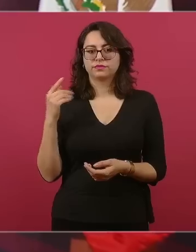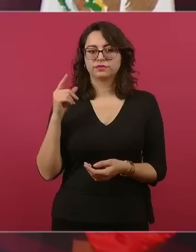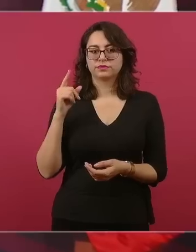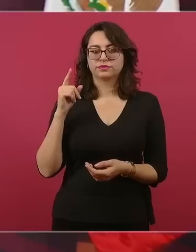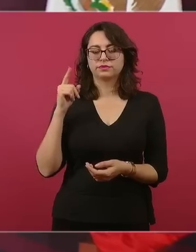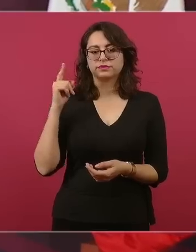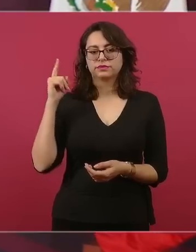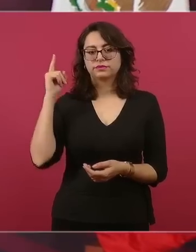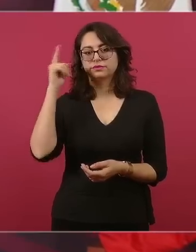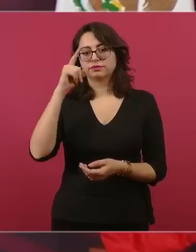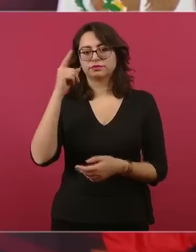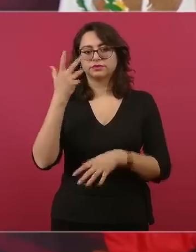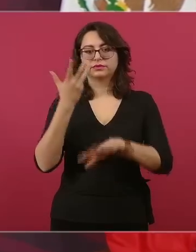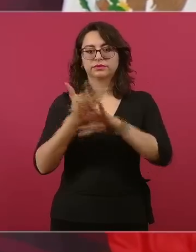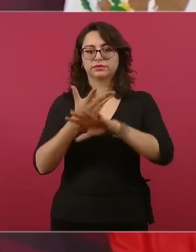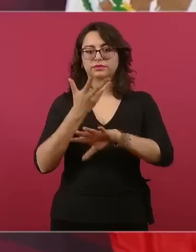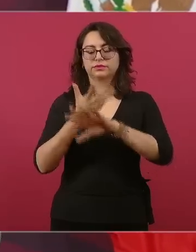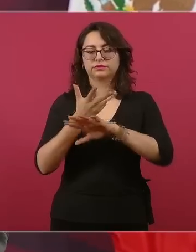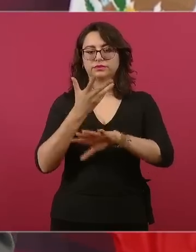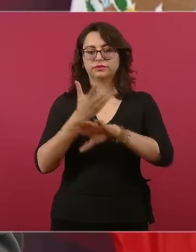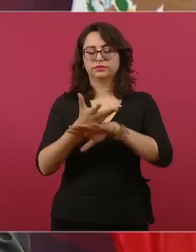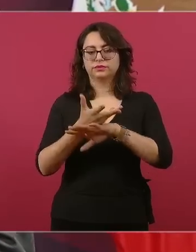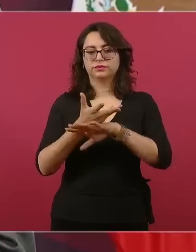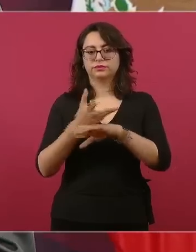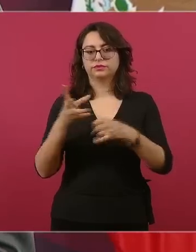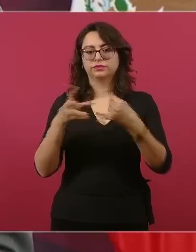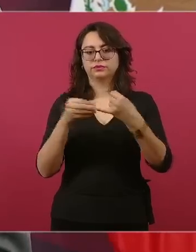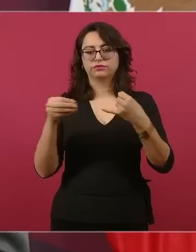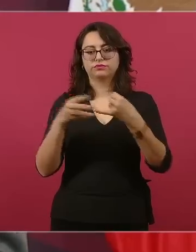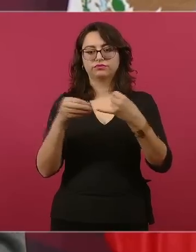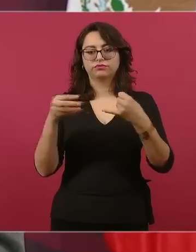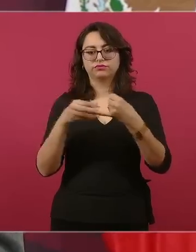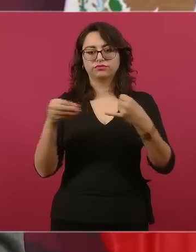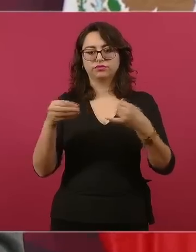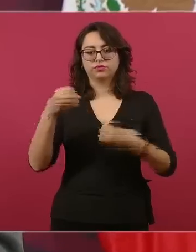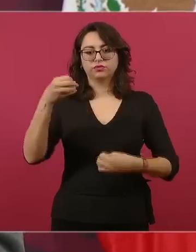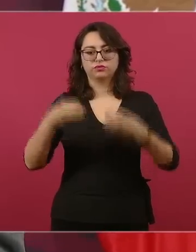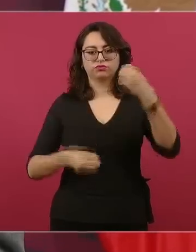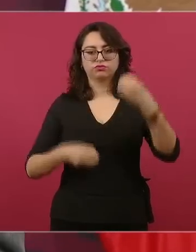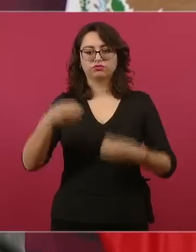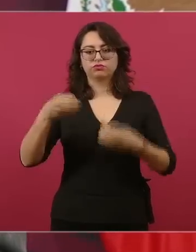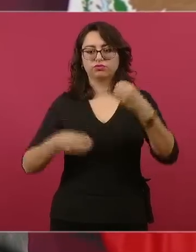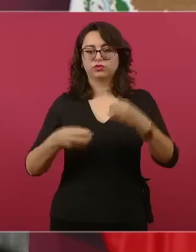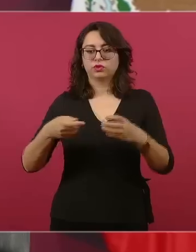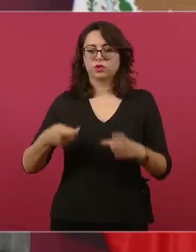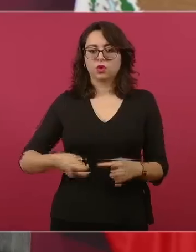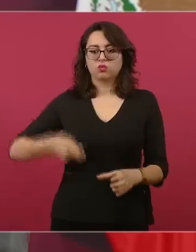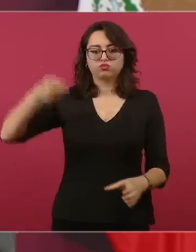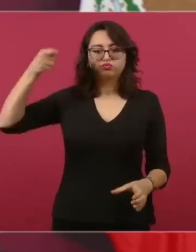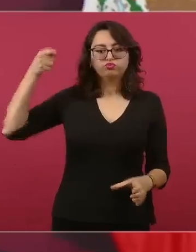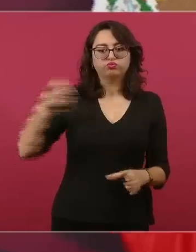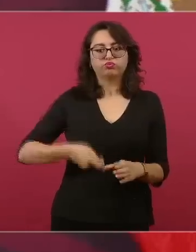Florida para que continúe el juicio